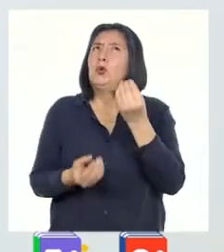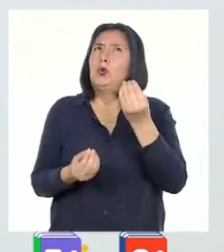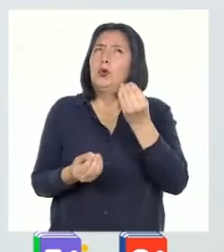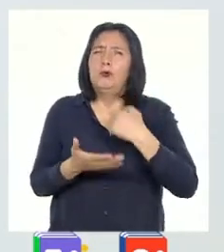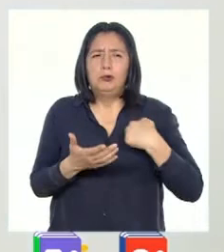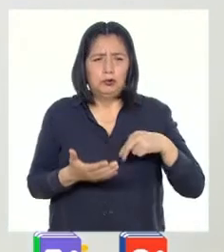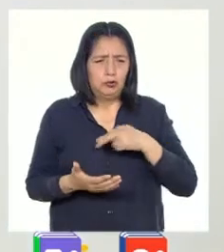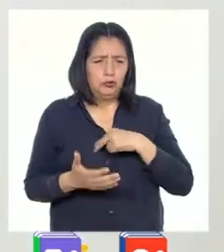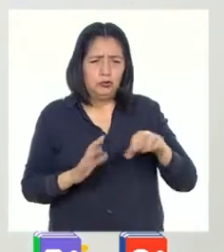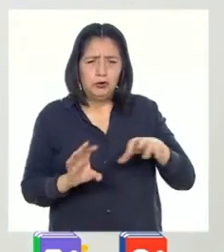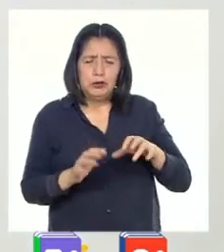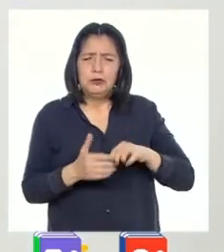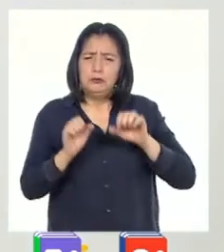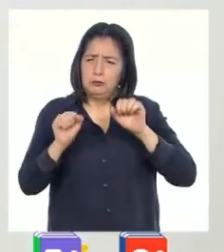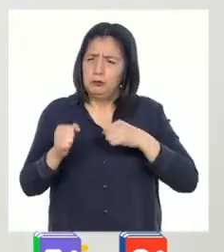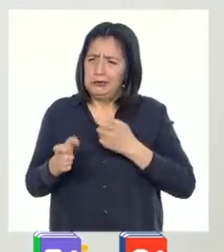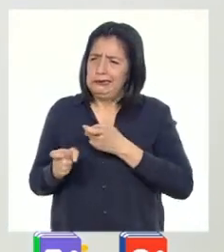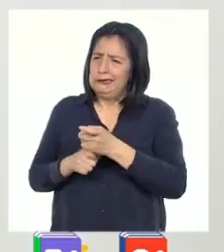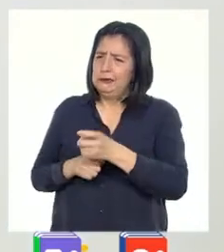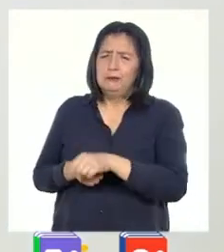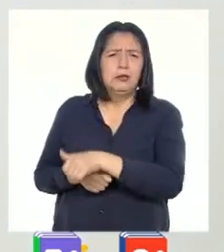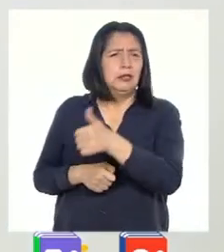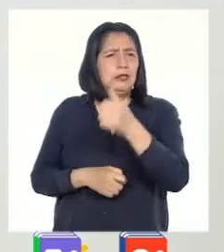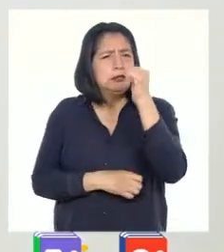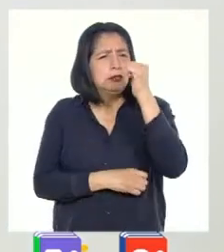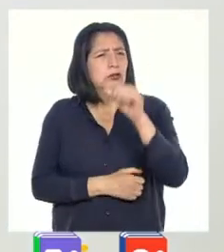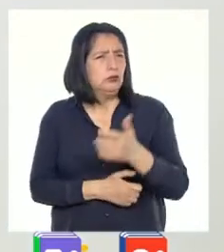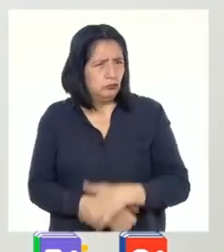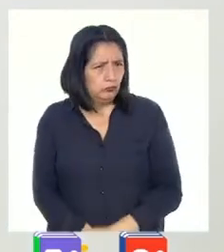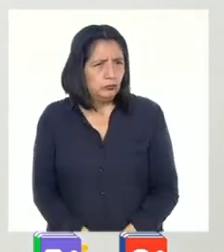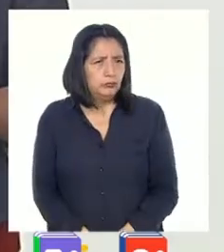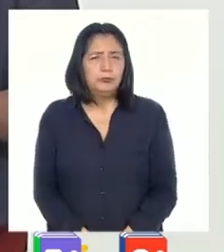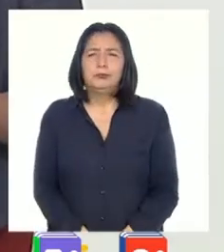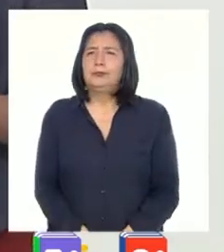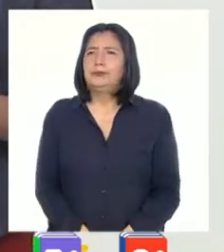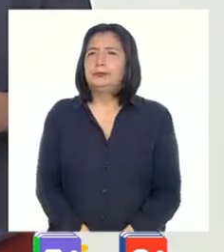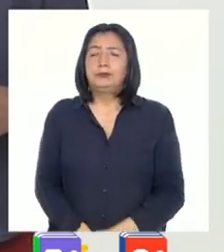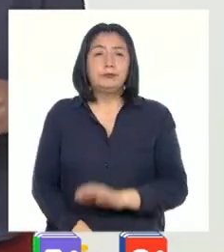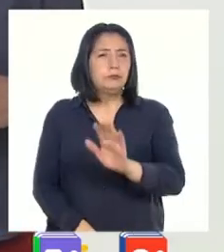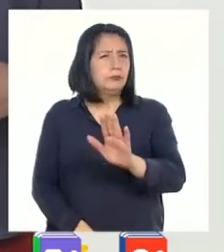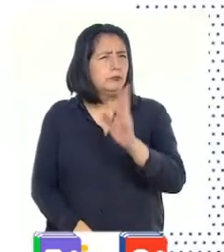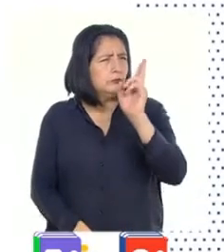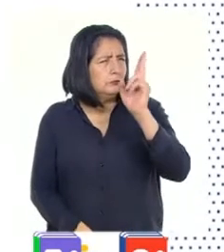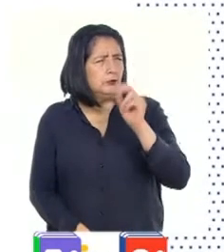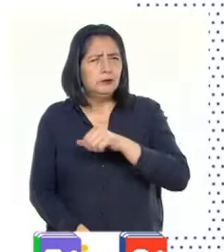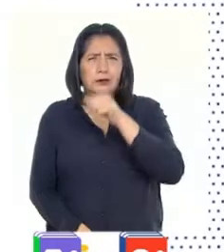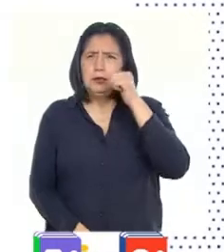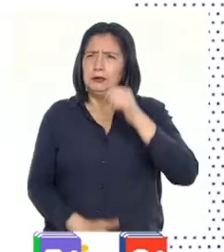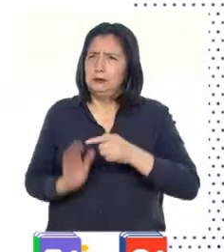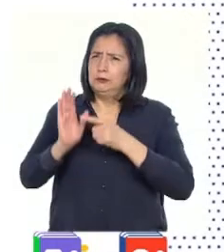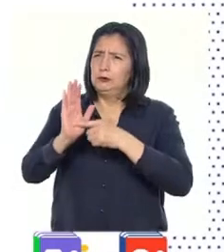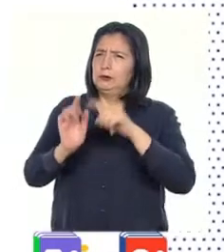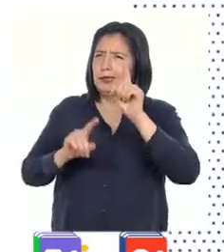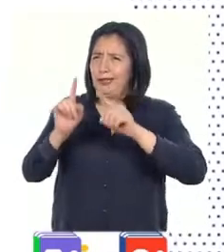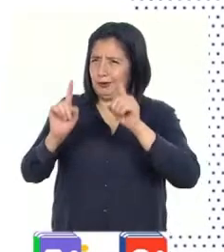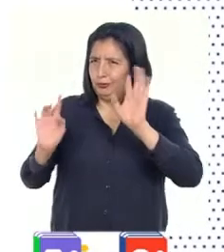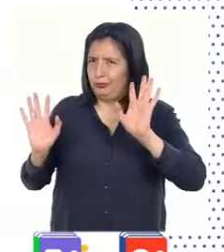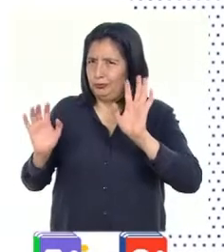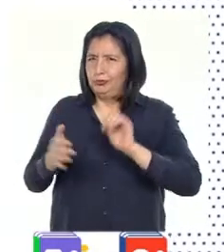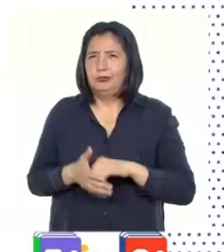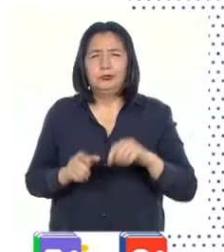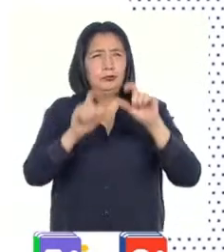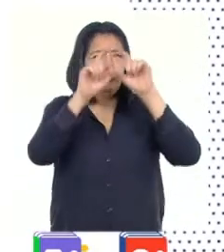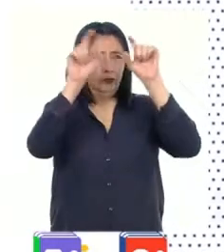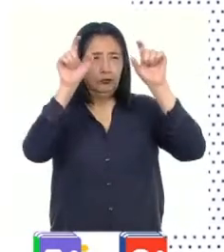nuestras acciones pueden estar afectando los derechos de los demás. Profesor, ayer presentamos algunos organizadores.